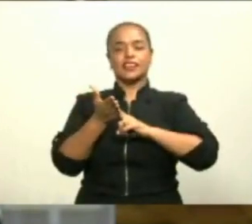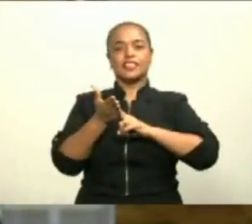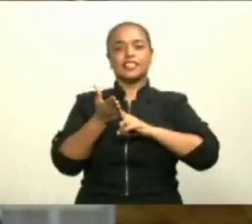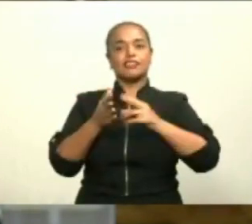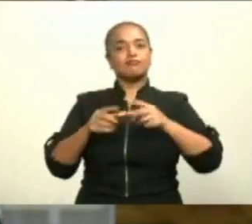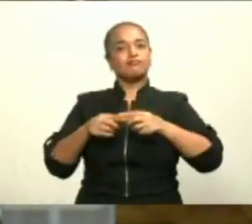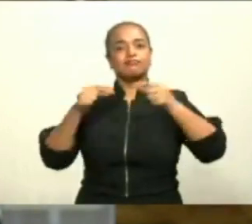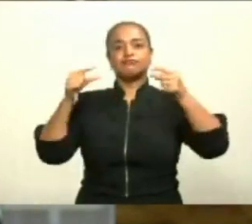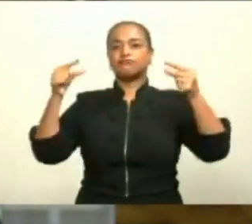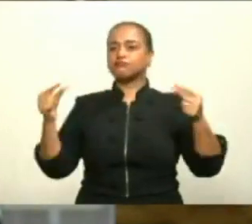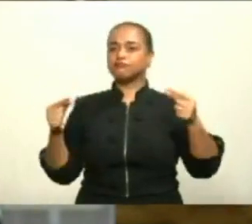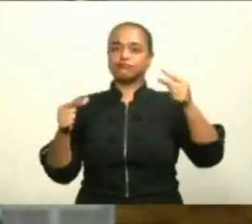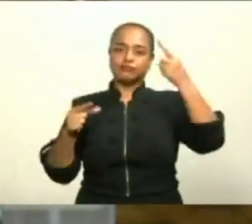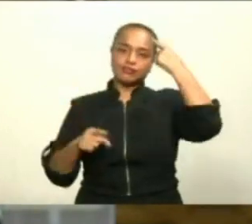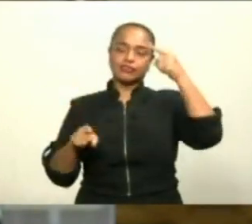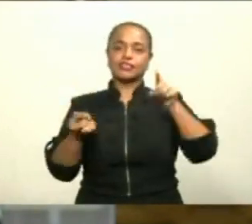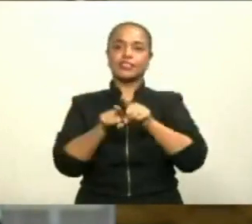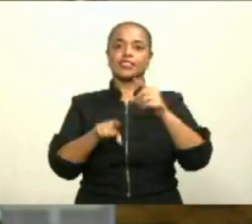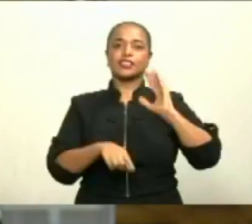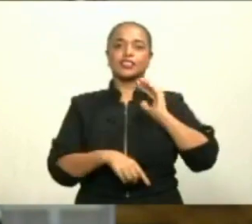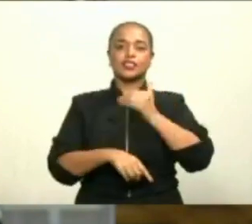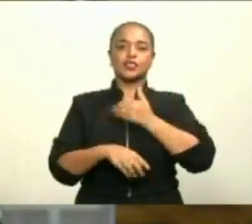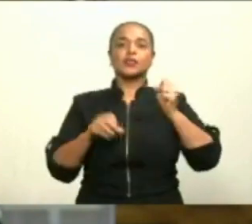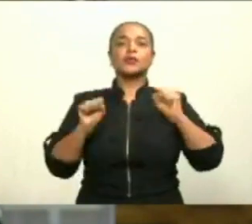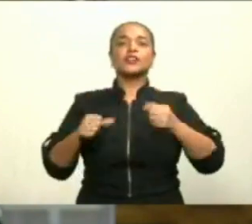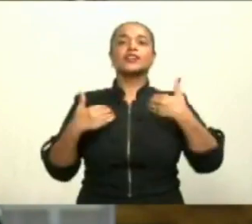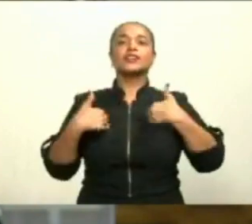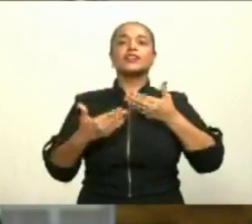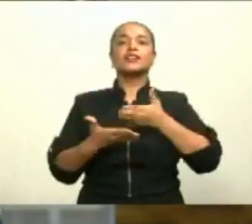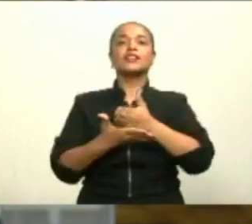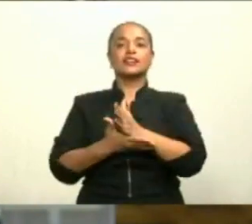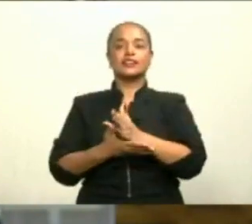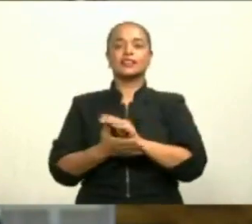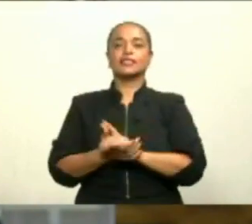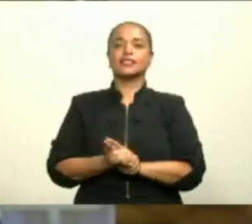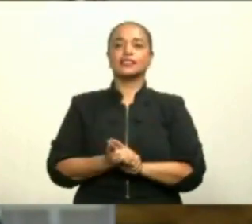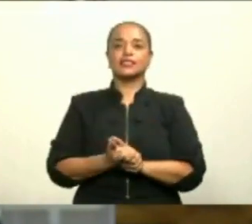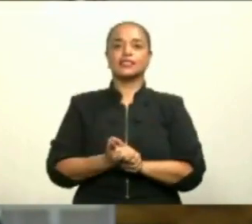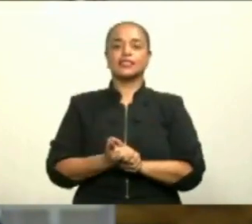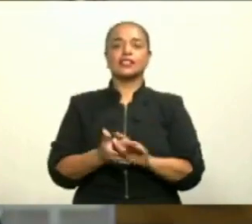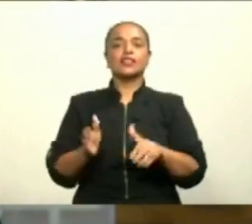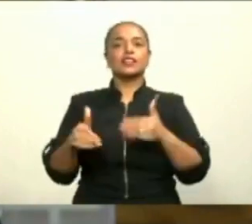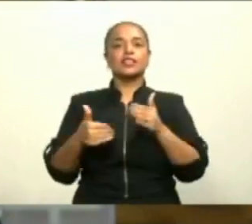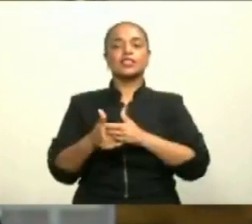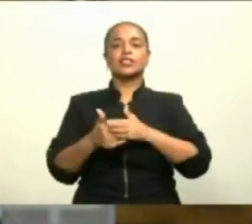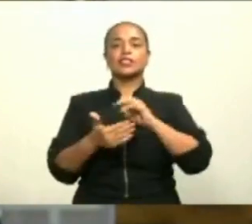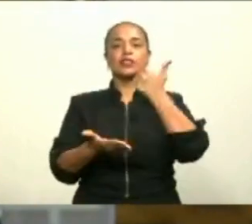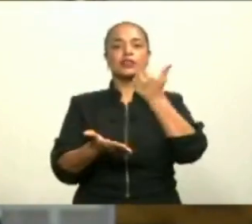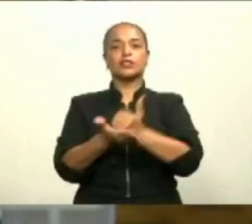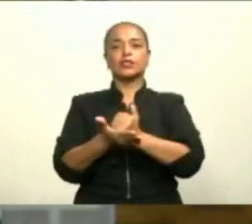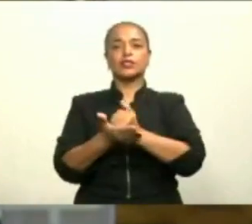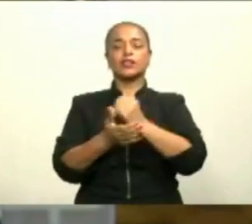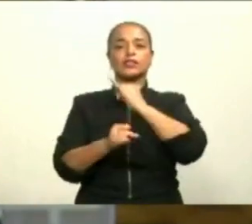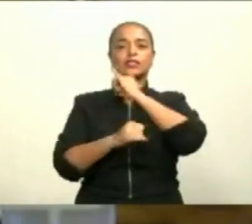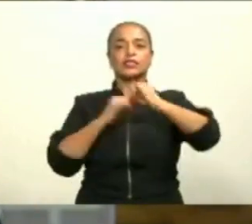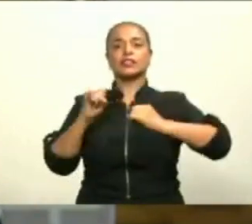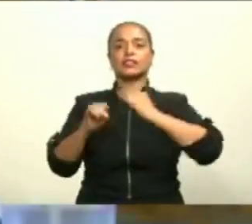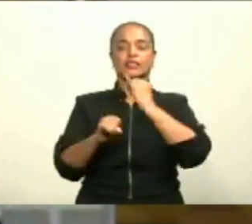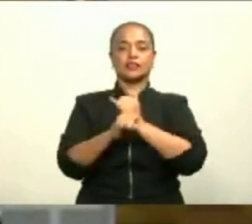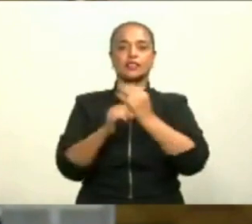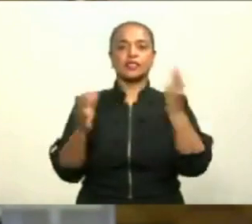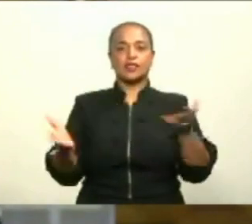para nosotros poder, entonces, tener acceso. Inmediatamente esté aprobada internacionalmente